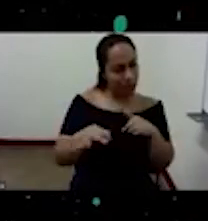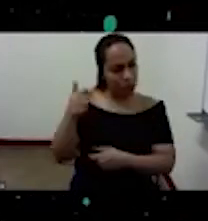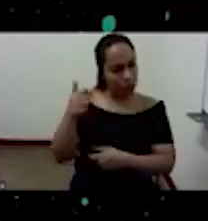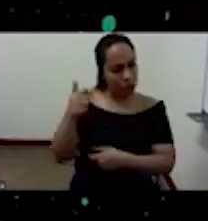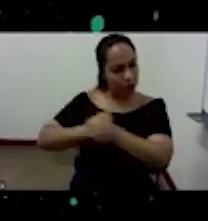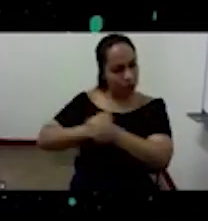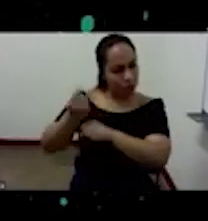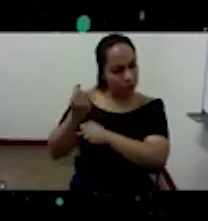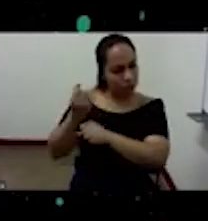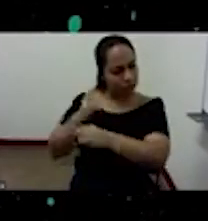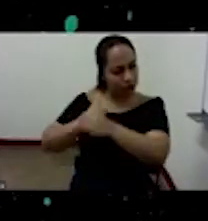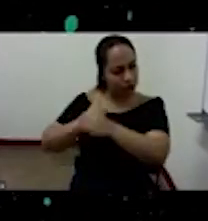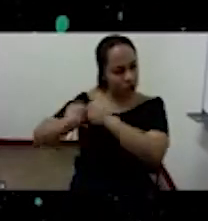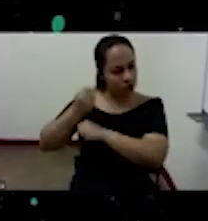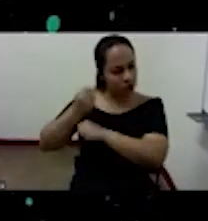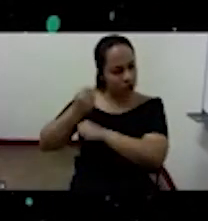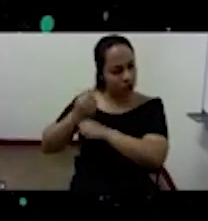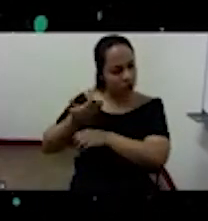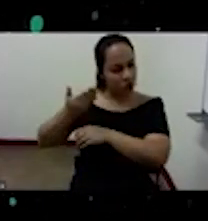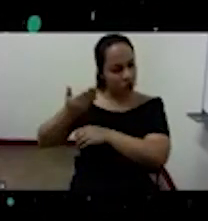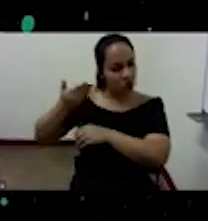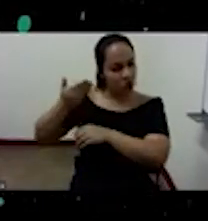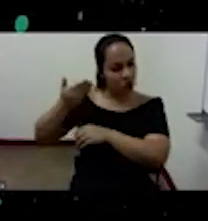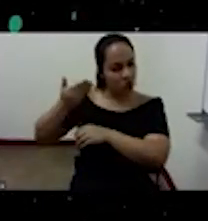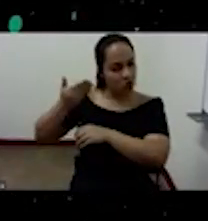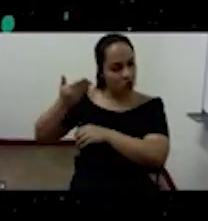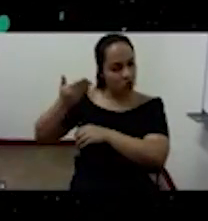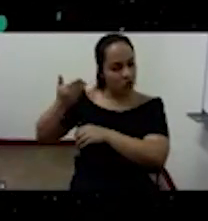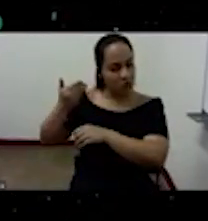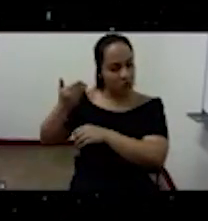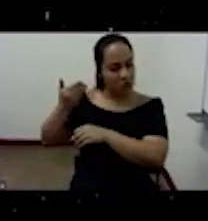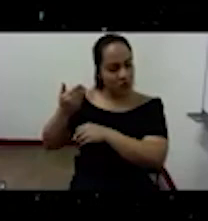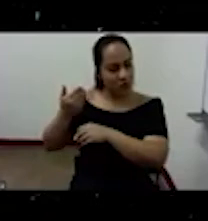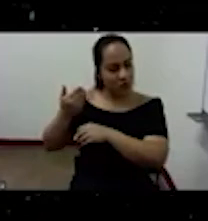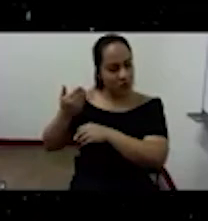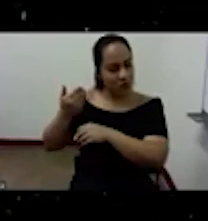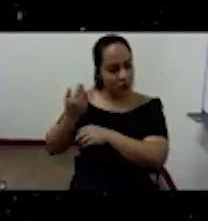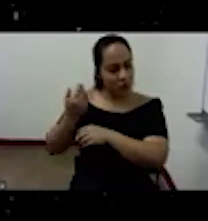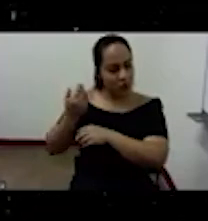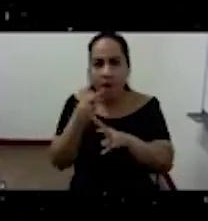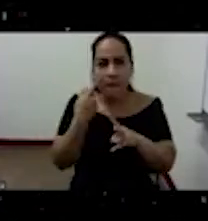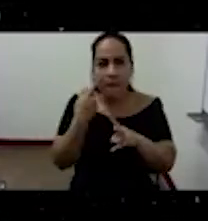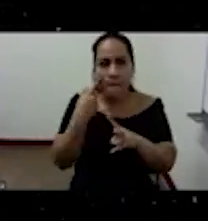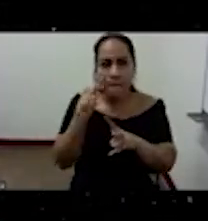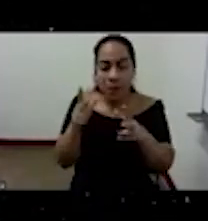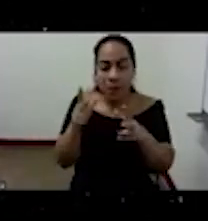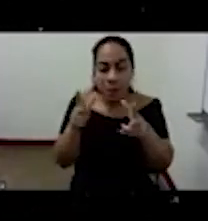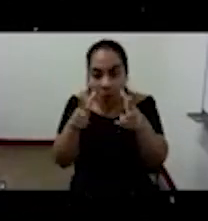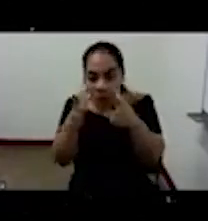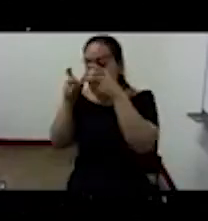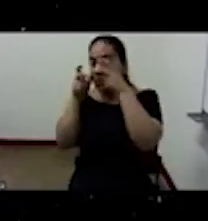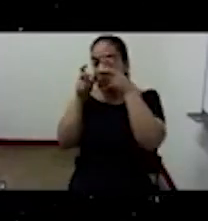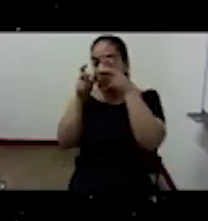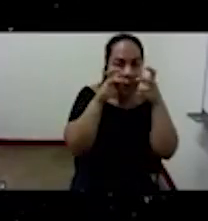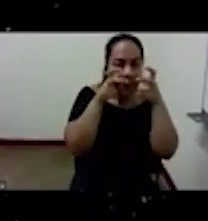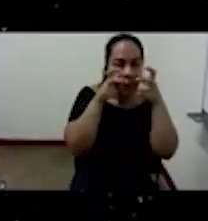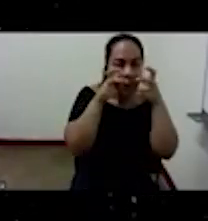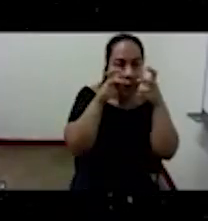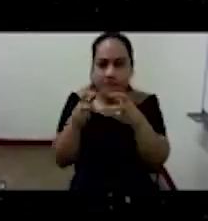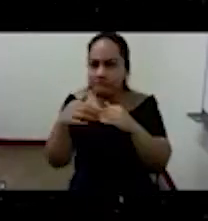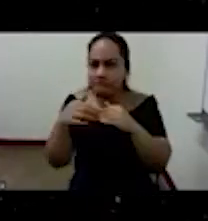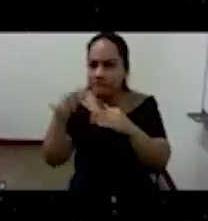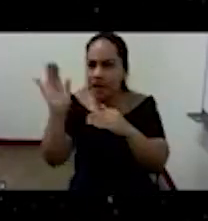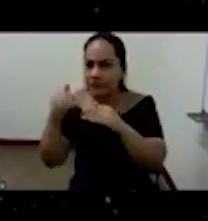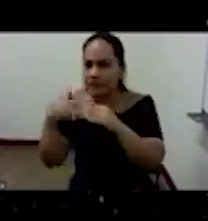nuestra atención ha sido captada cada vez